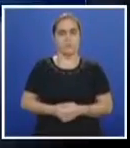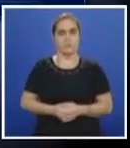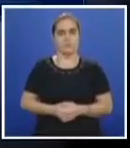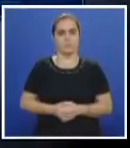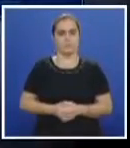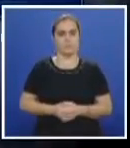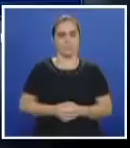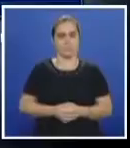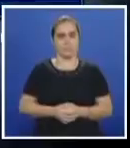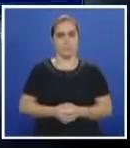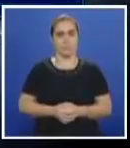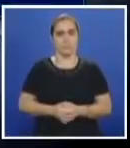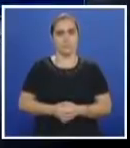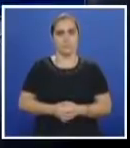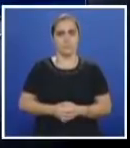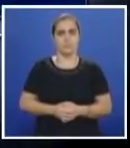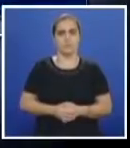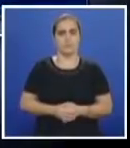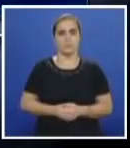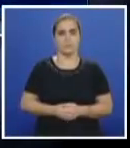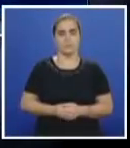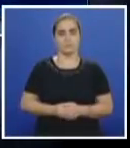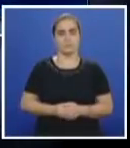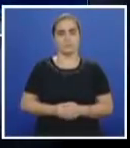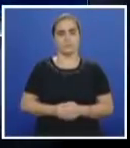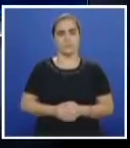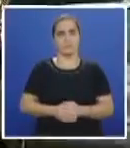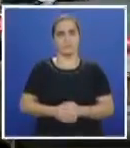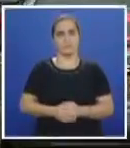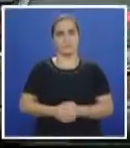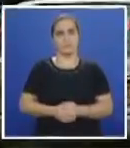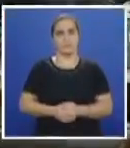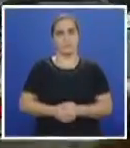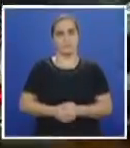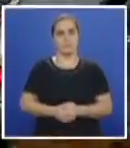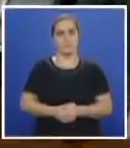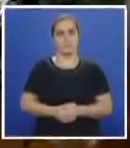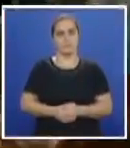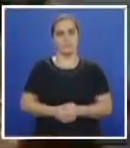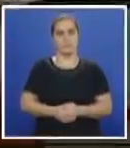HD, la visión del Pacífico, más allá de los titulares.